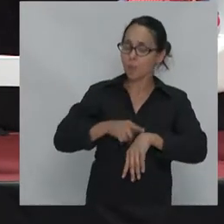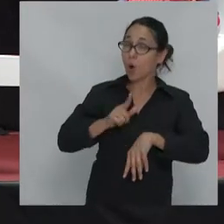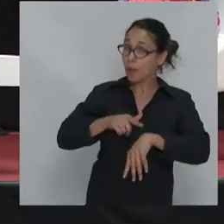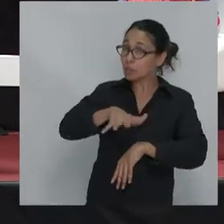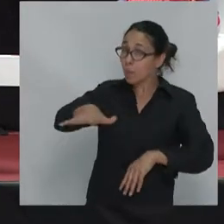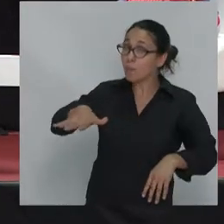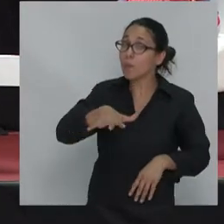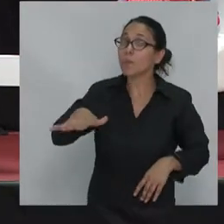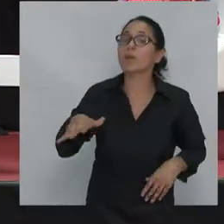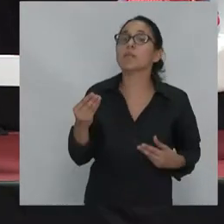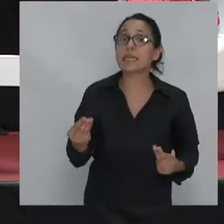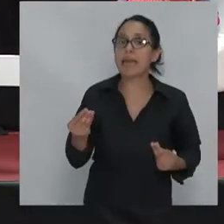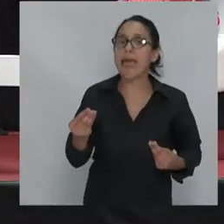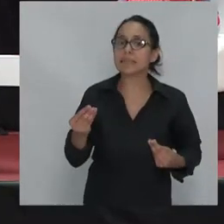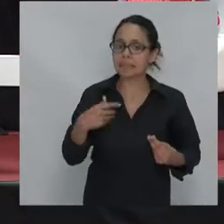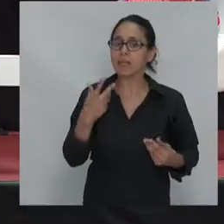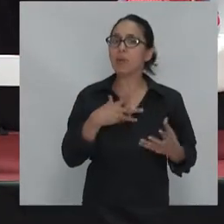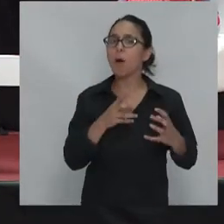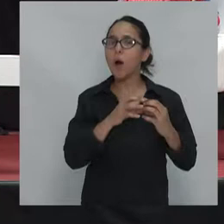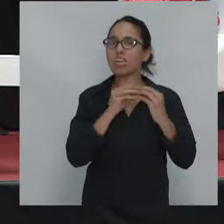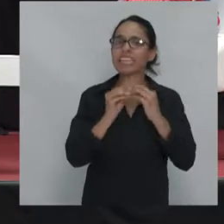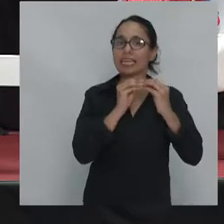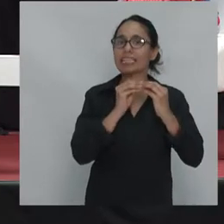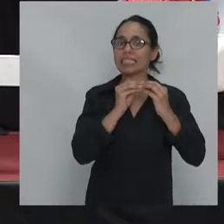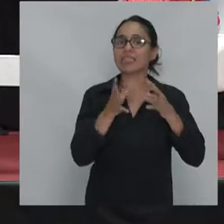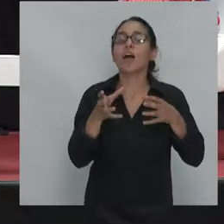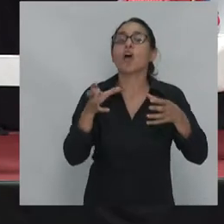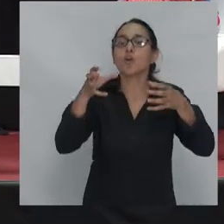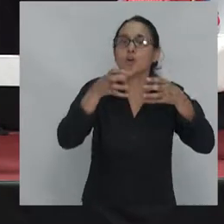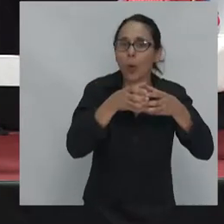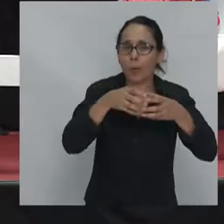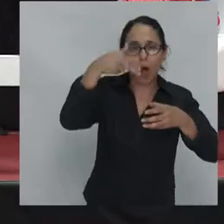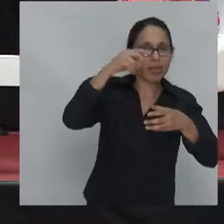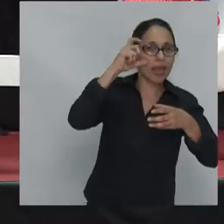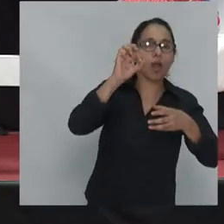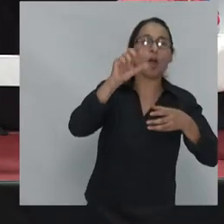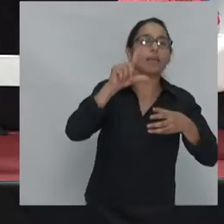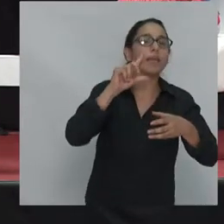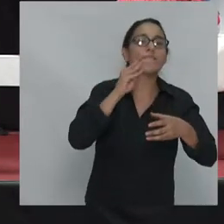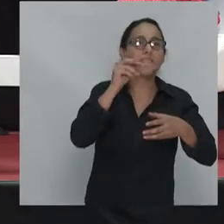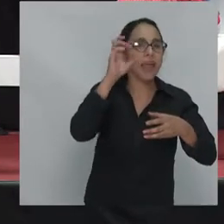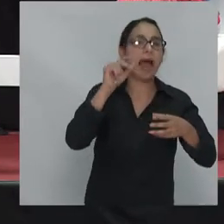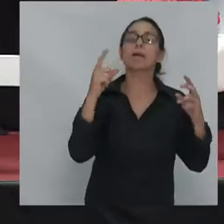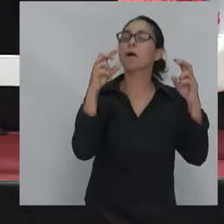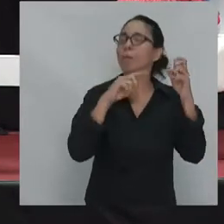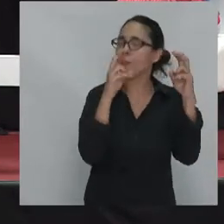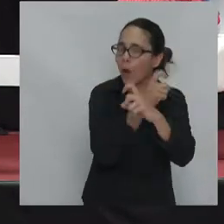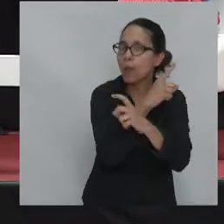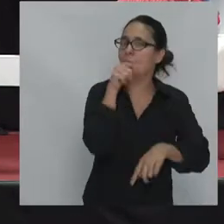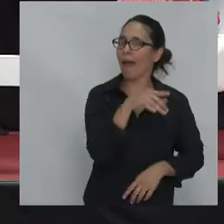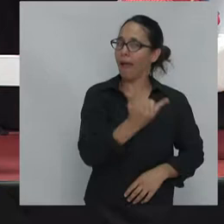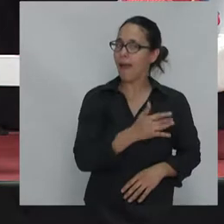crisis de la hegemonía neoliberal. Y entonces lo que estamos viendo es una serie de